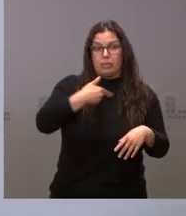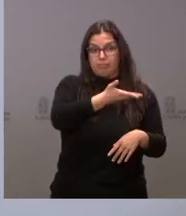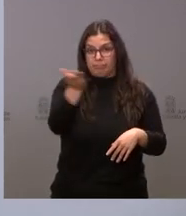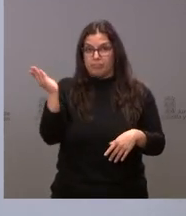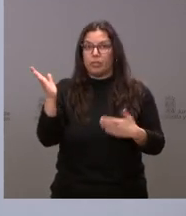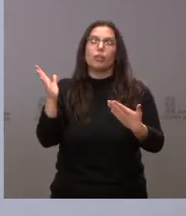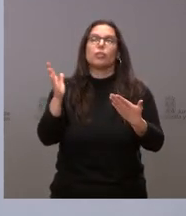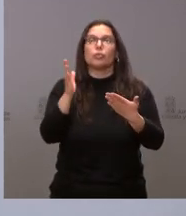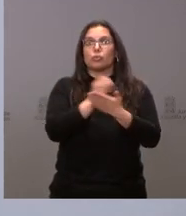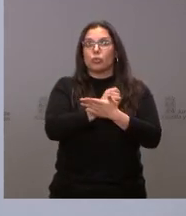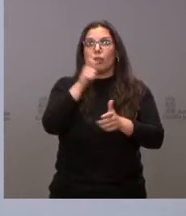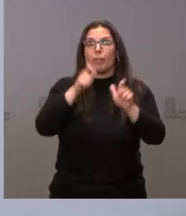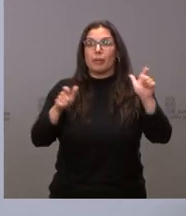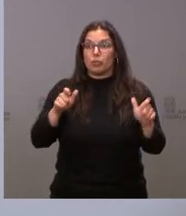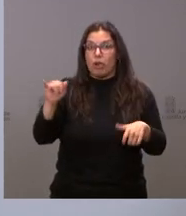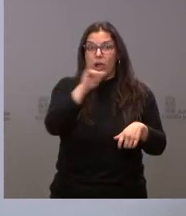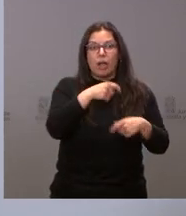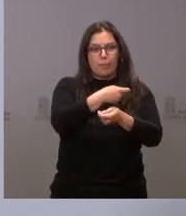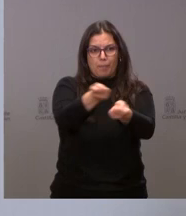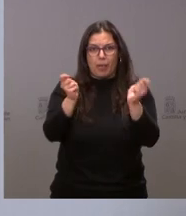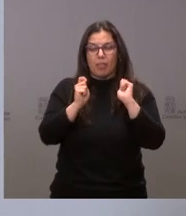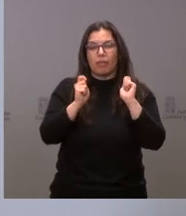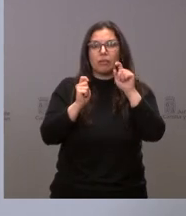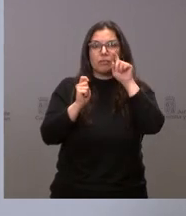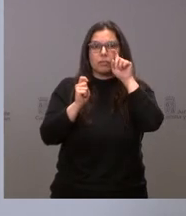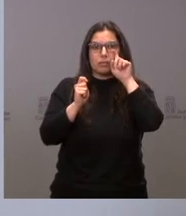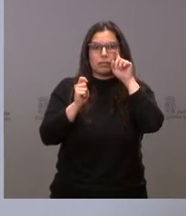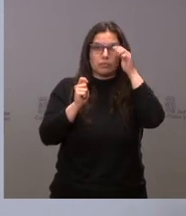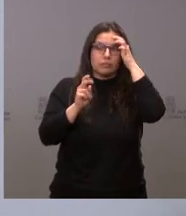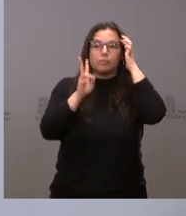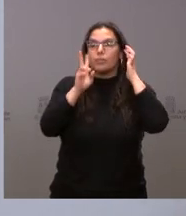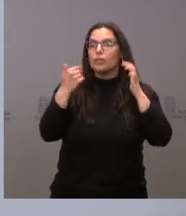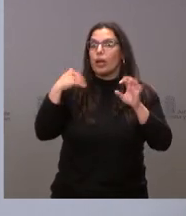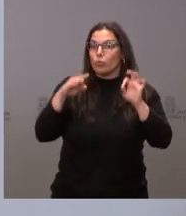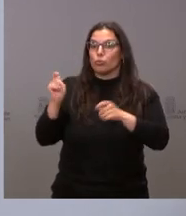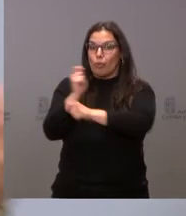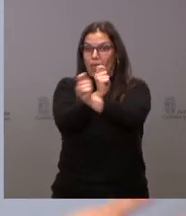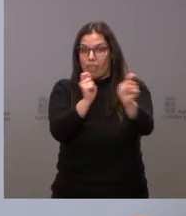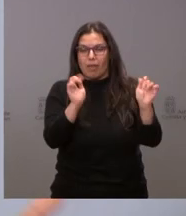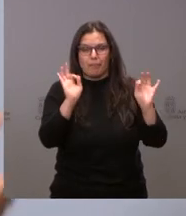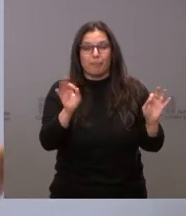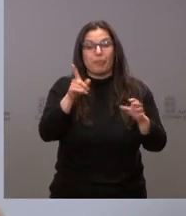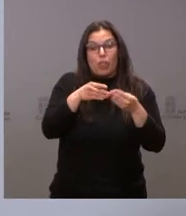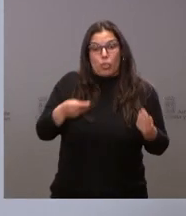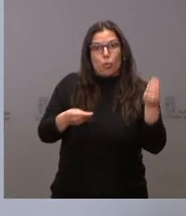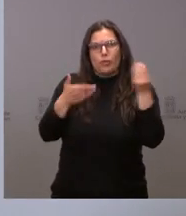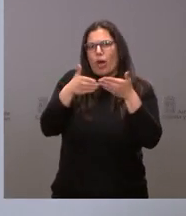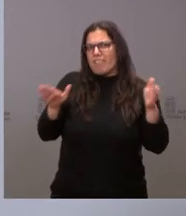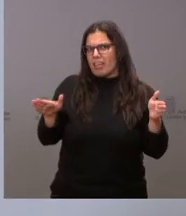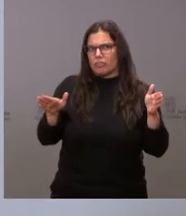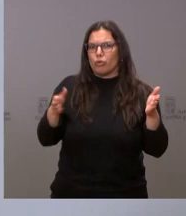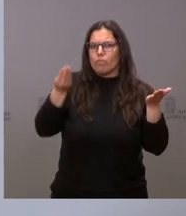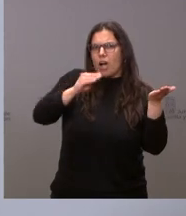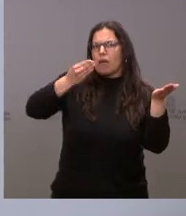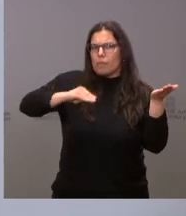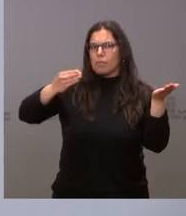las personas que aquí están y veo que se les está facilitando. Como digo, es un documento abierto, que se irán